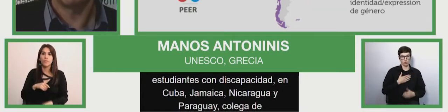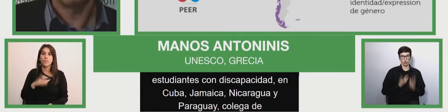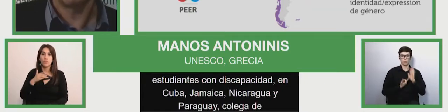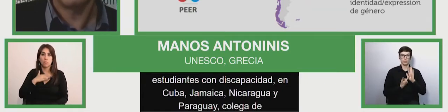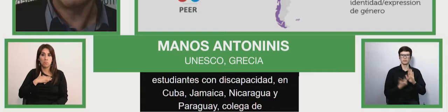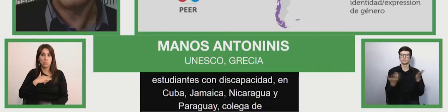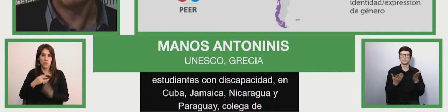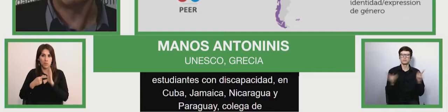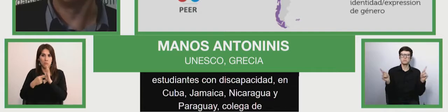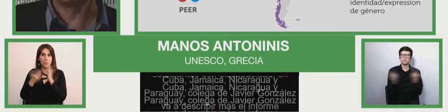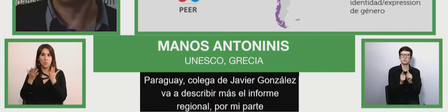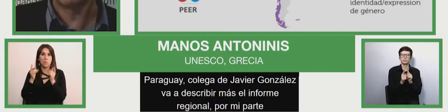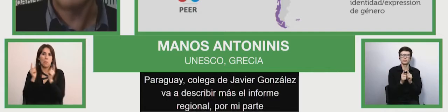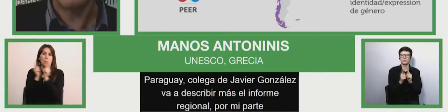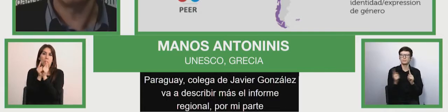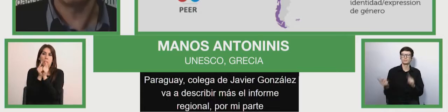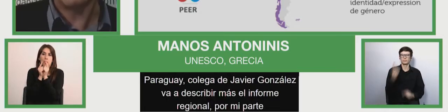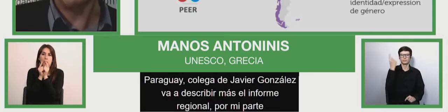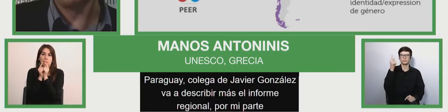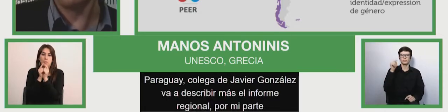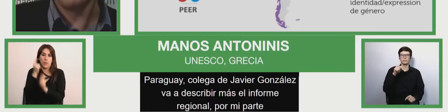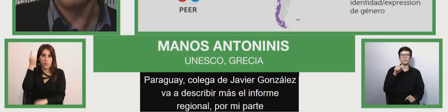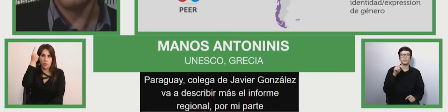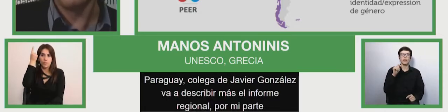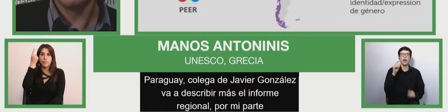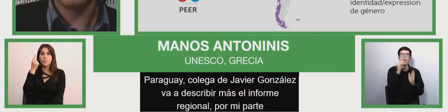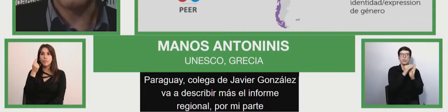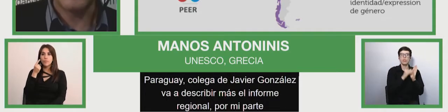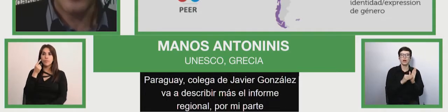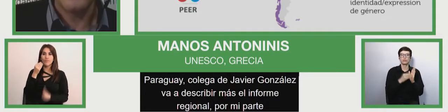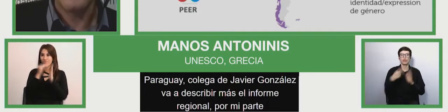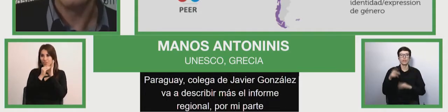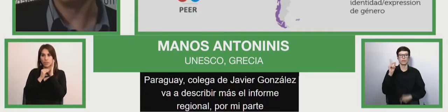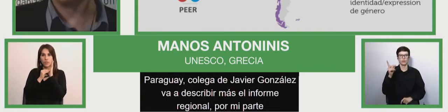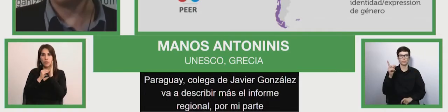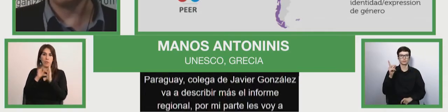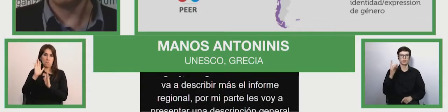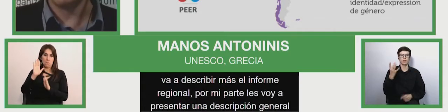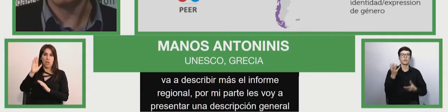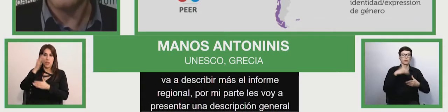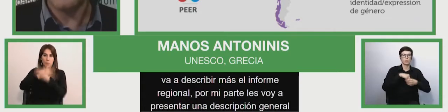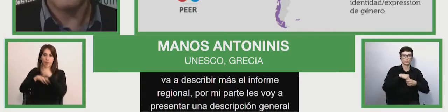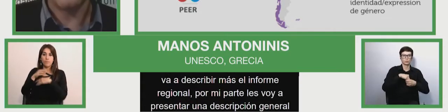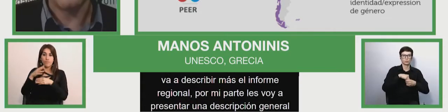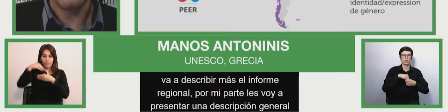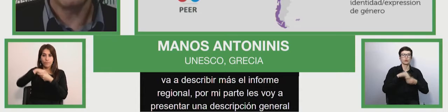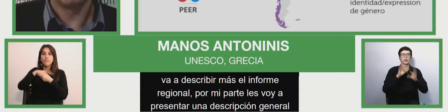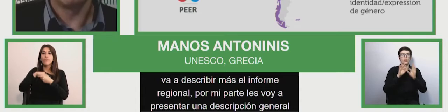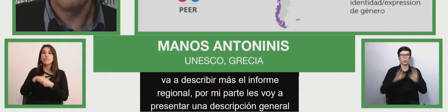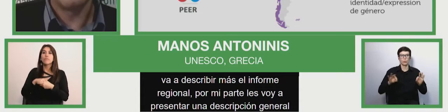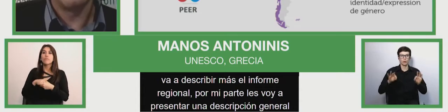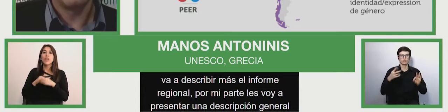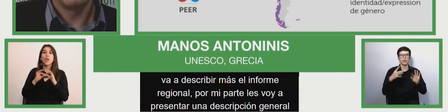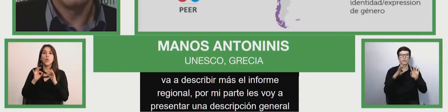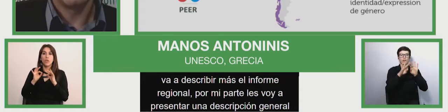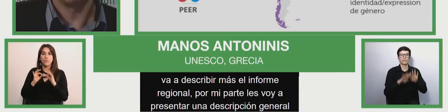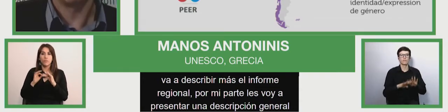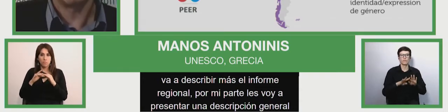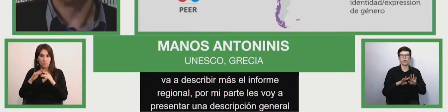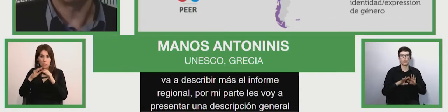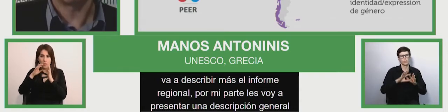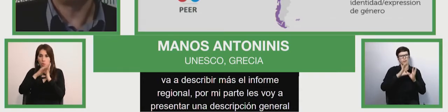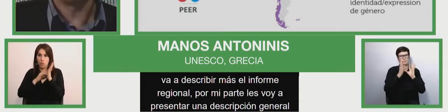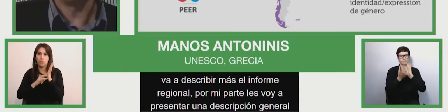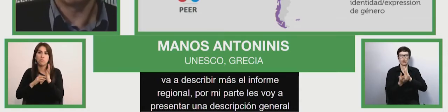una descripción general de los temas clave sobre datos, discapacidad, inclusión y educación del informe global que